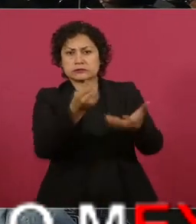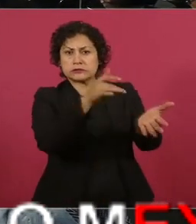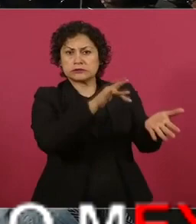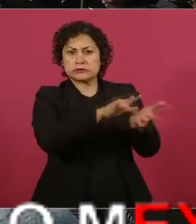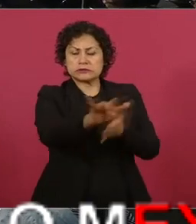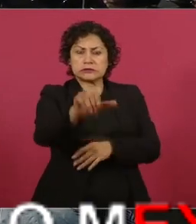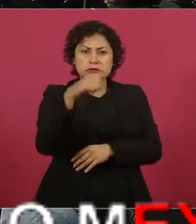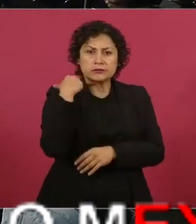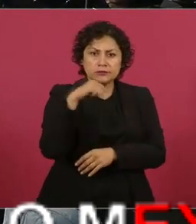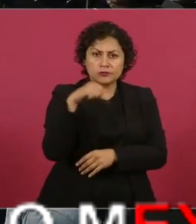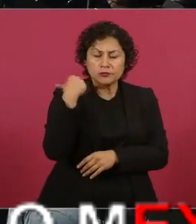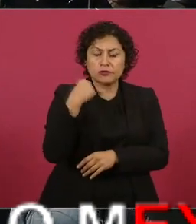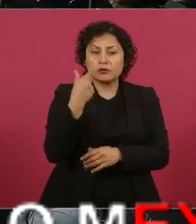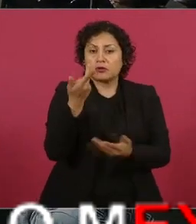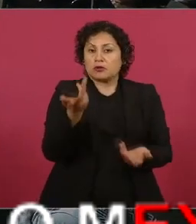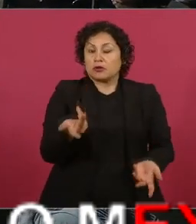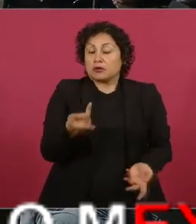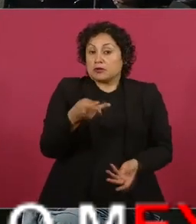Sin embargo,